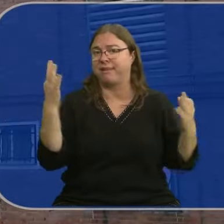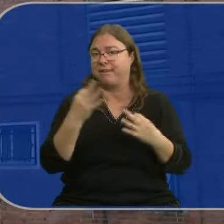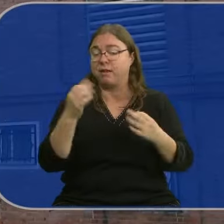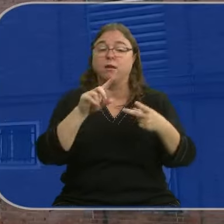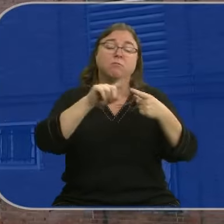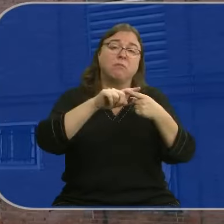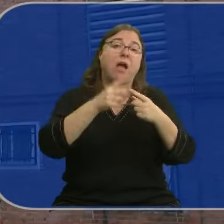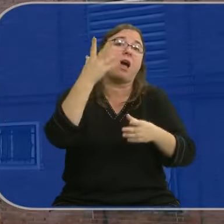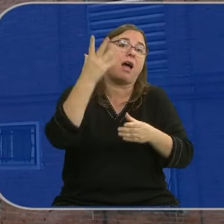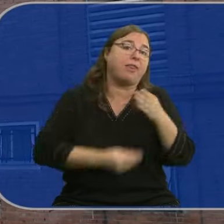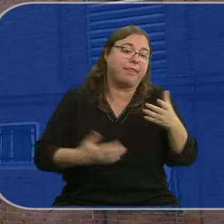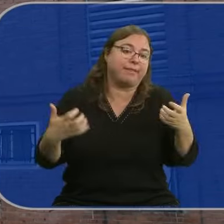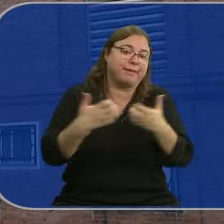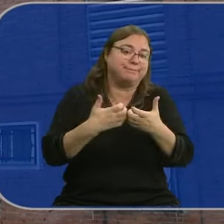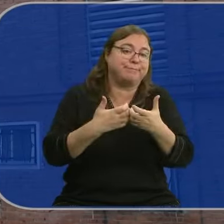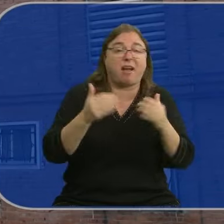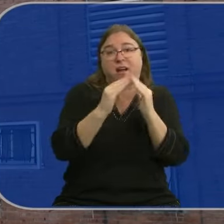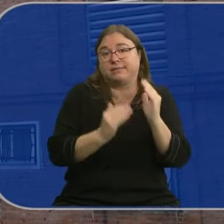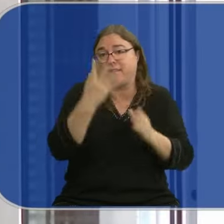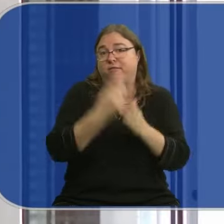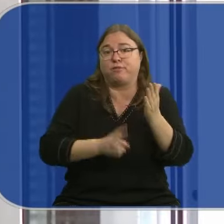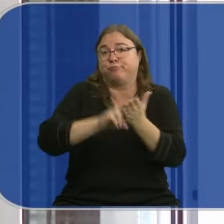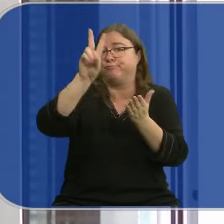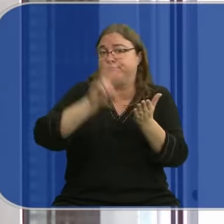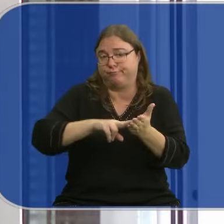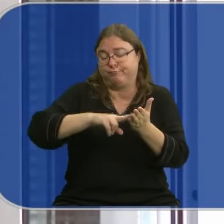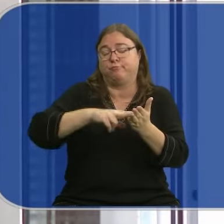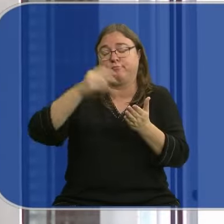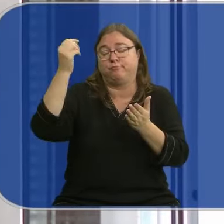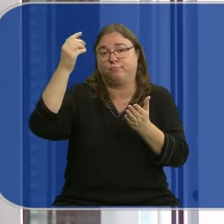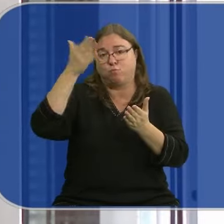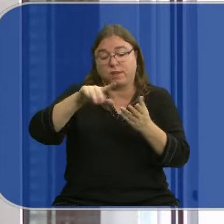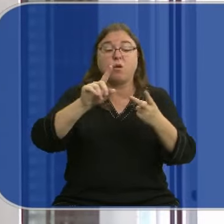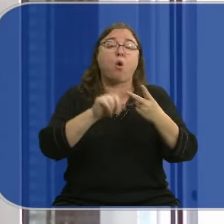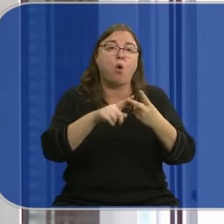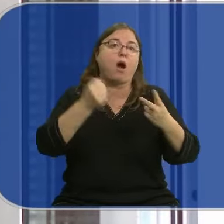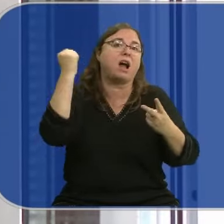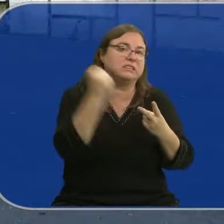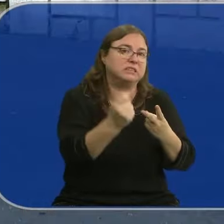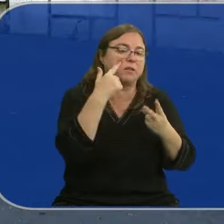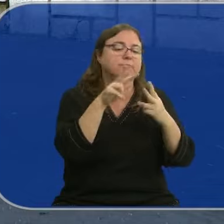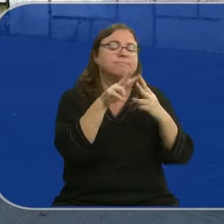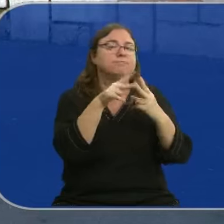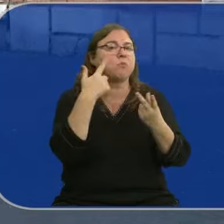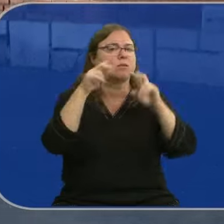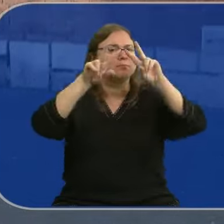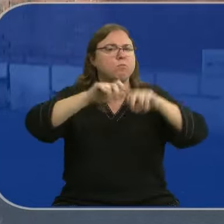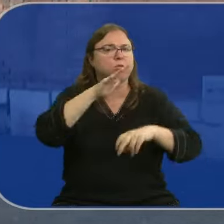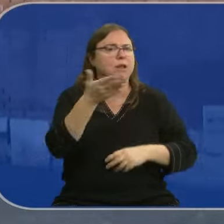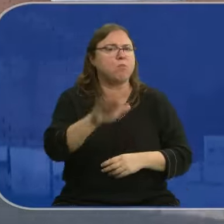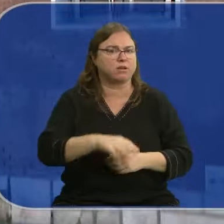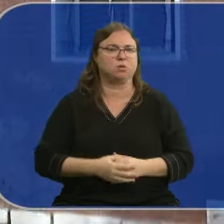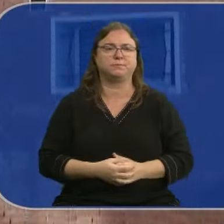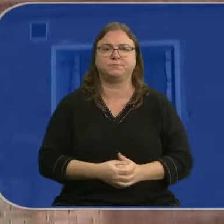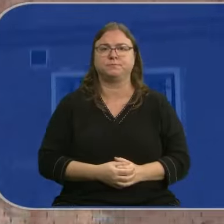un accidente doméstico con resultado de fallecimiento y también un posible asesinato. Están tratando de esclarecer las causas de esta muerte.